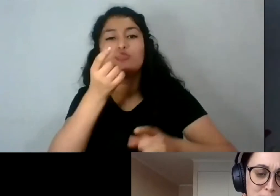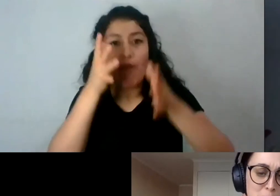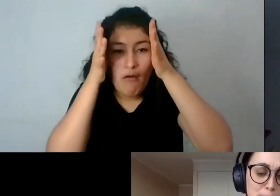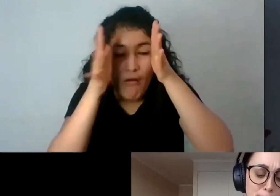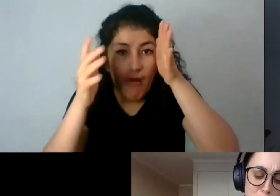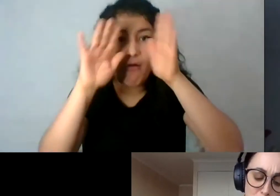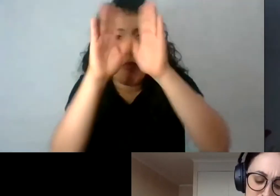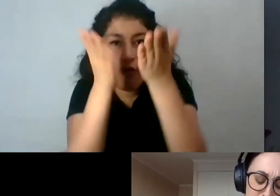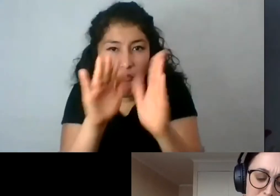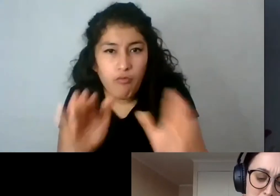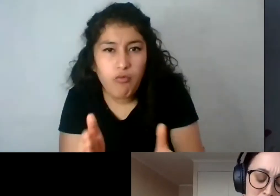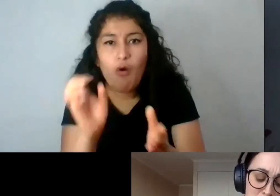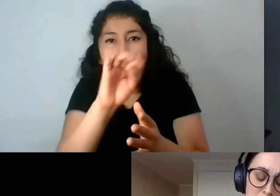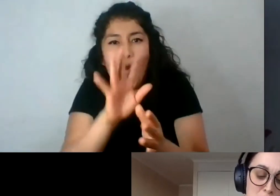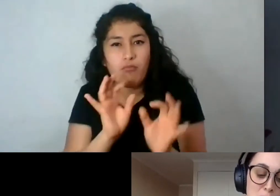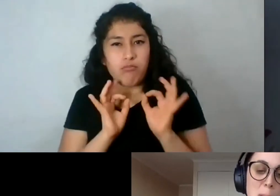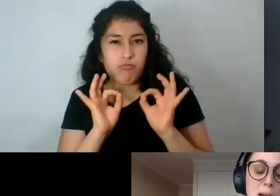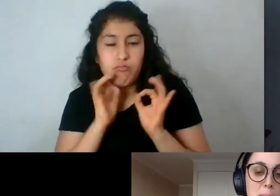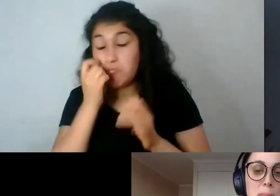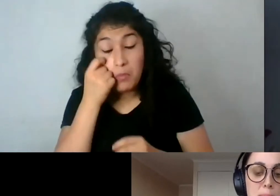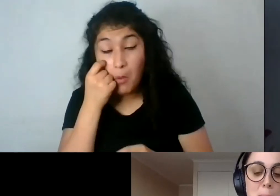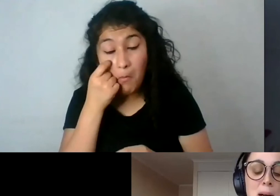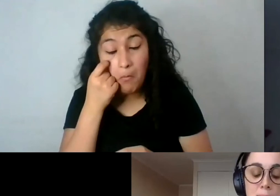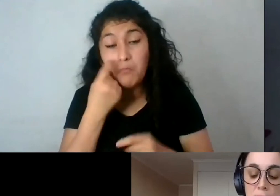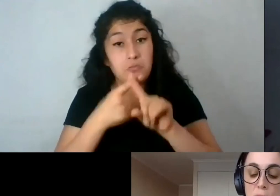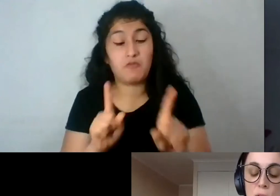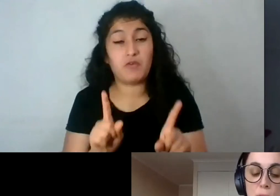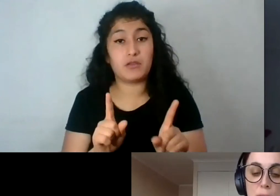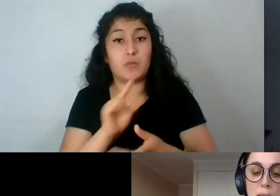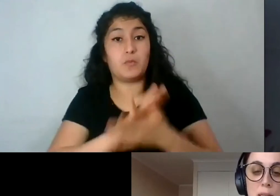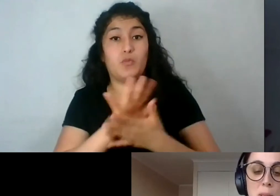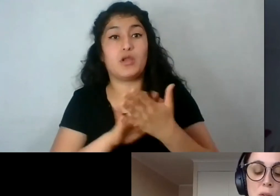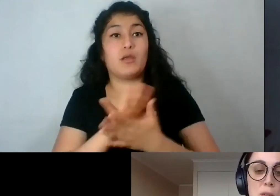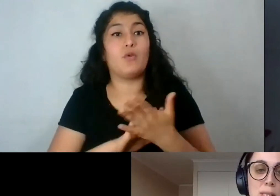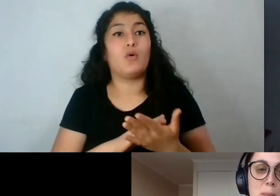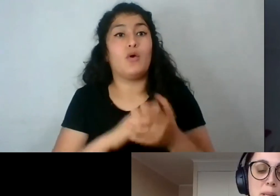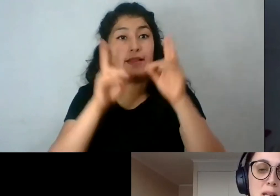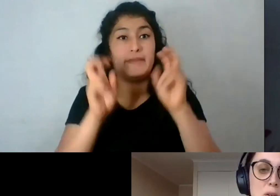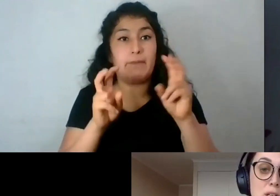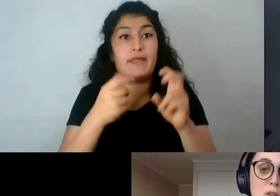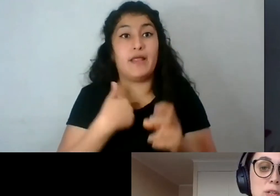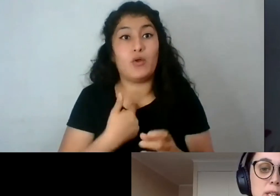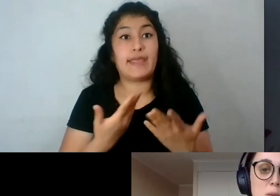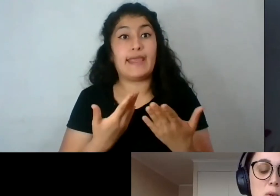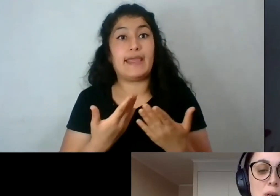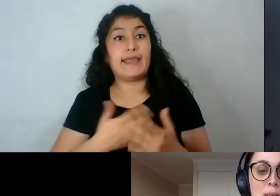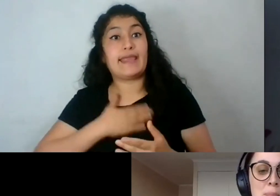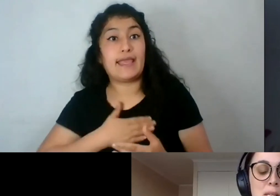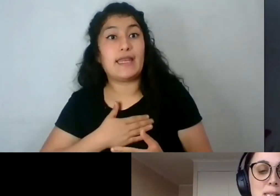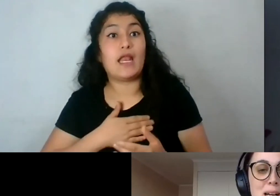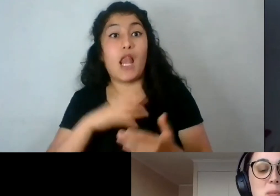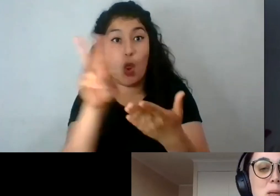femenina, sino que además va más allá, digo, en términos de lo que se espera de los lectores. Como